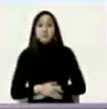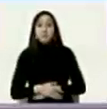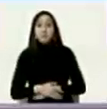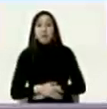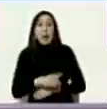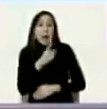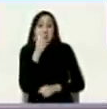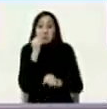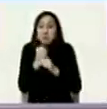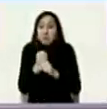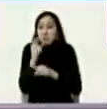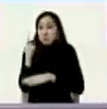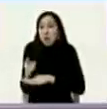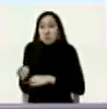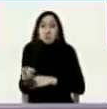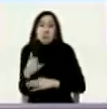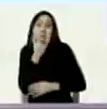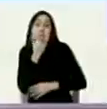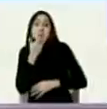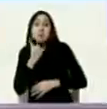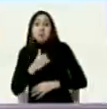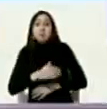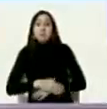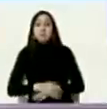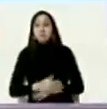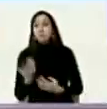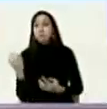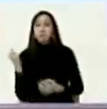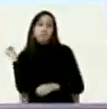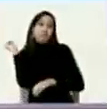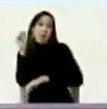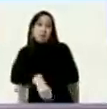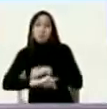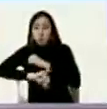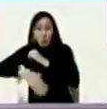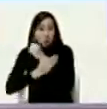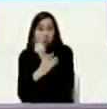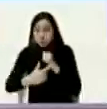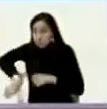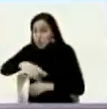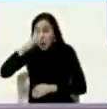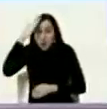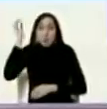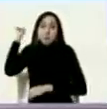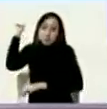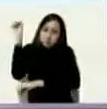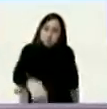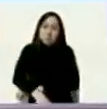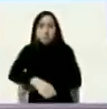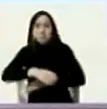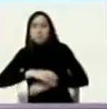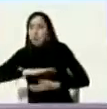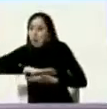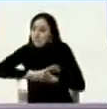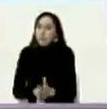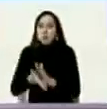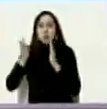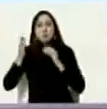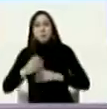trabajo y fracasó lo derrotamos a Guaidó lo derrotamos ustedes saben que a Guaidó lo aplastamos